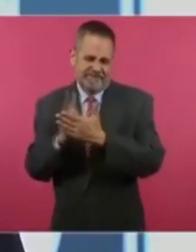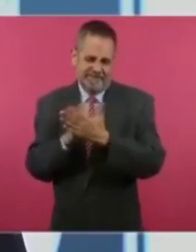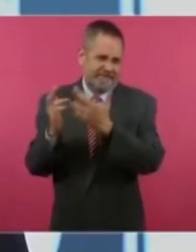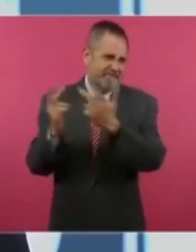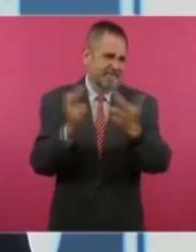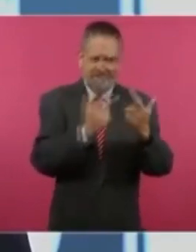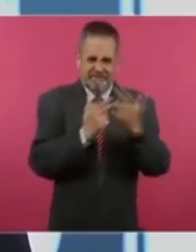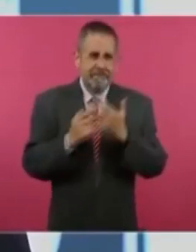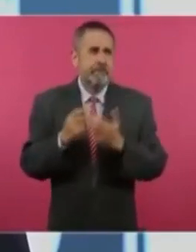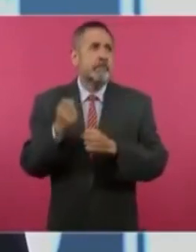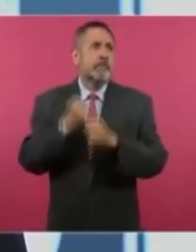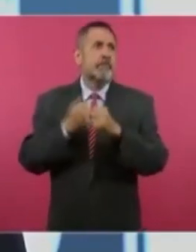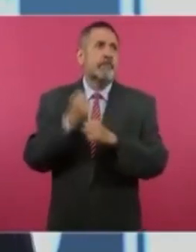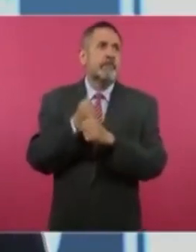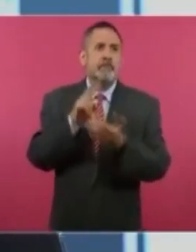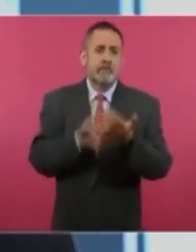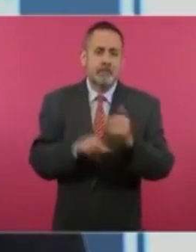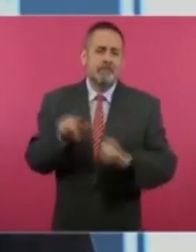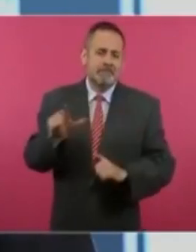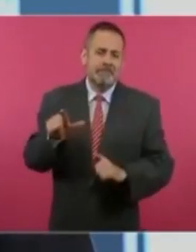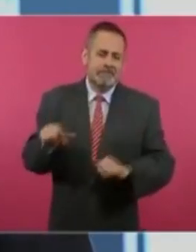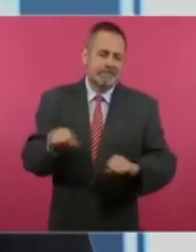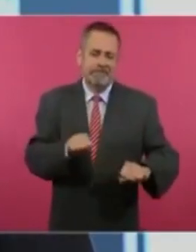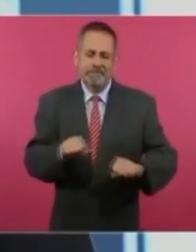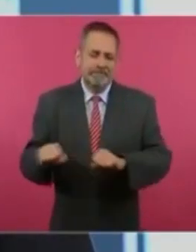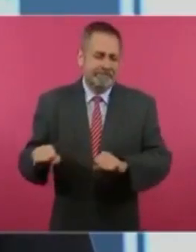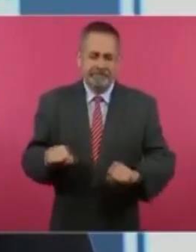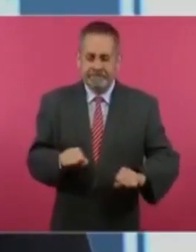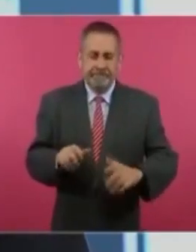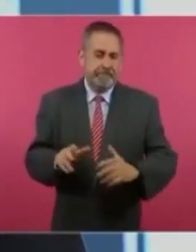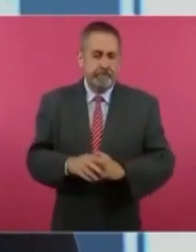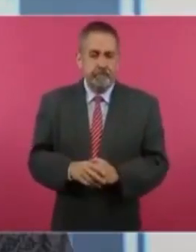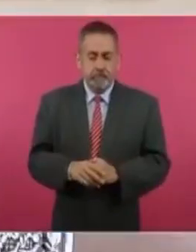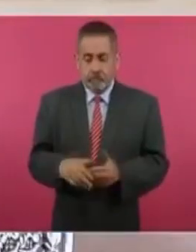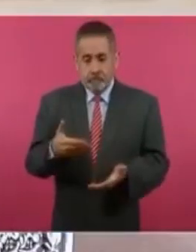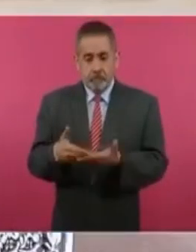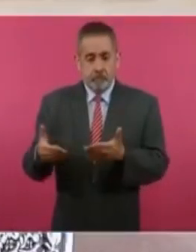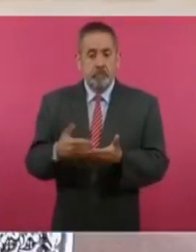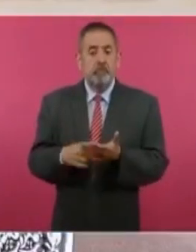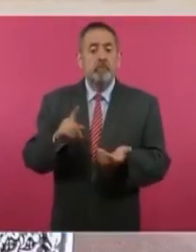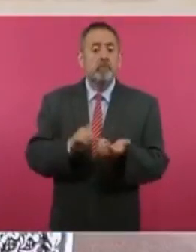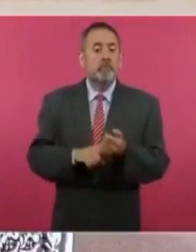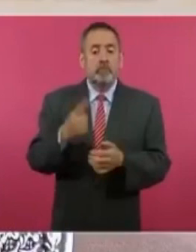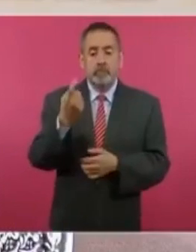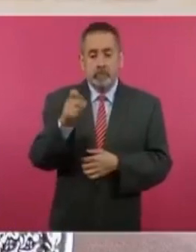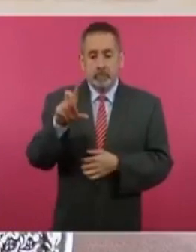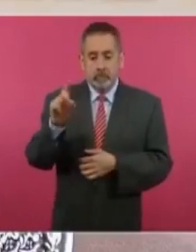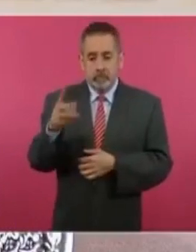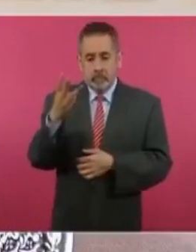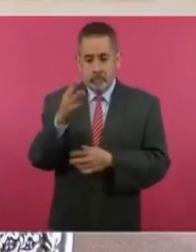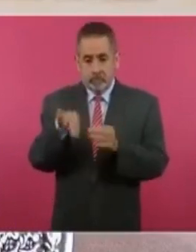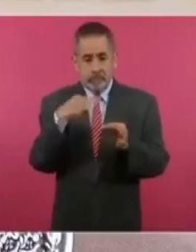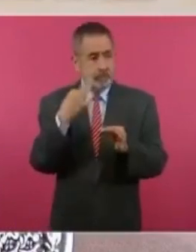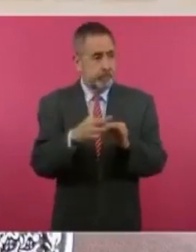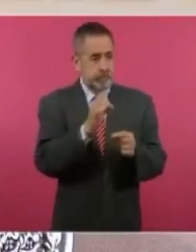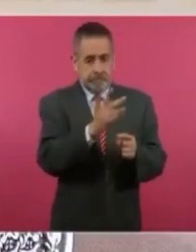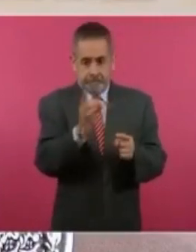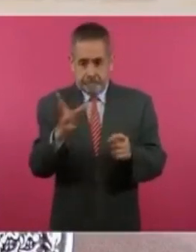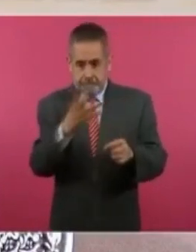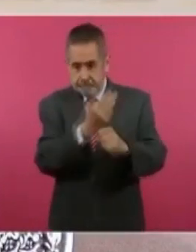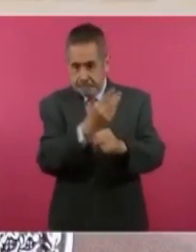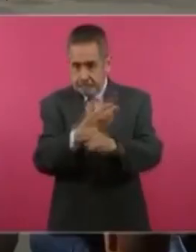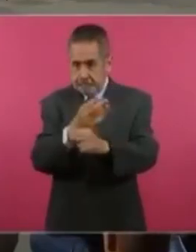del 2017. Al día de hoy, Guerrero cuenta con 133 obras concluidas y un monto total